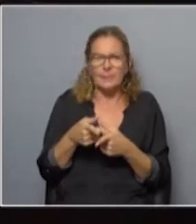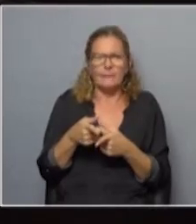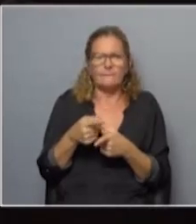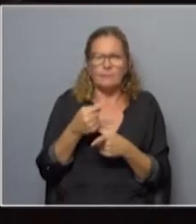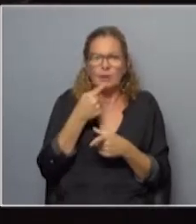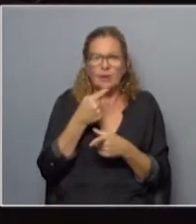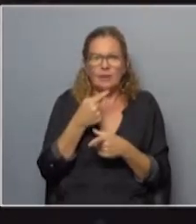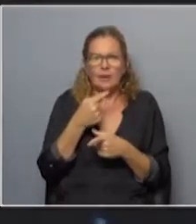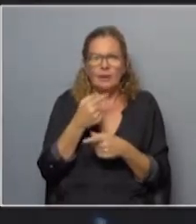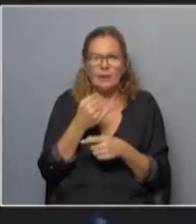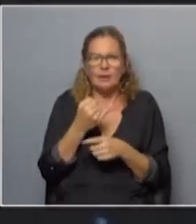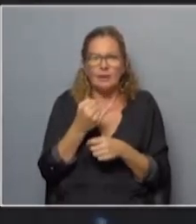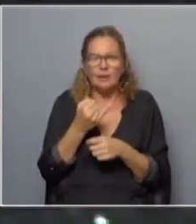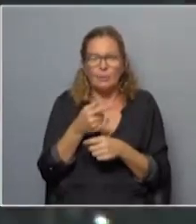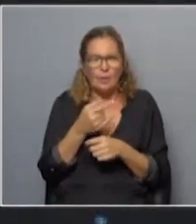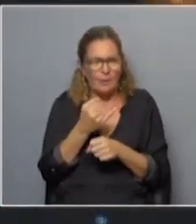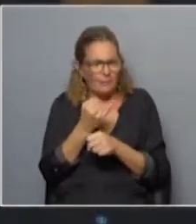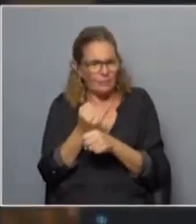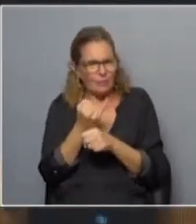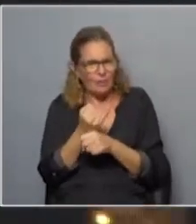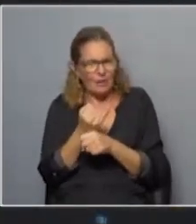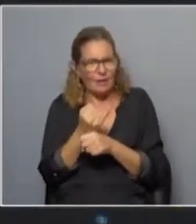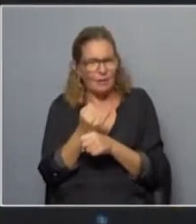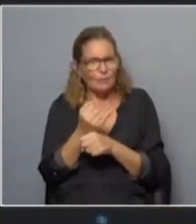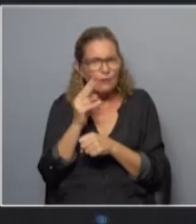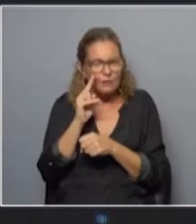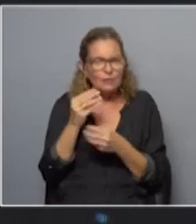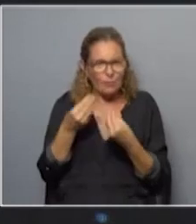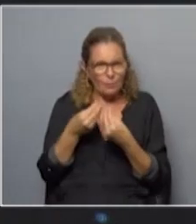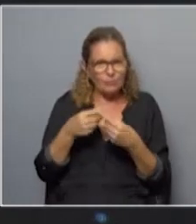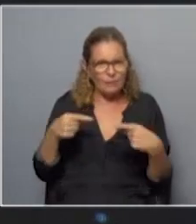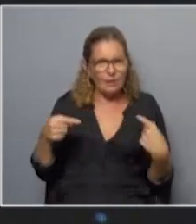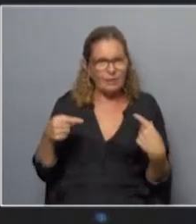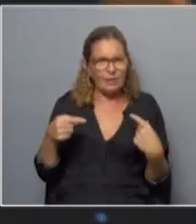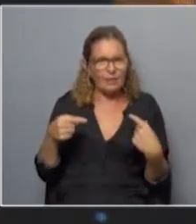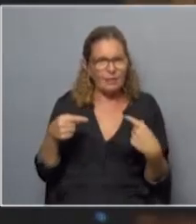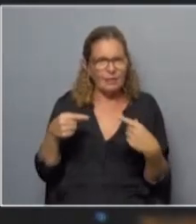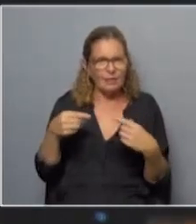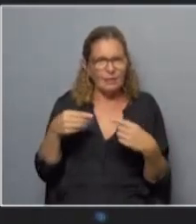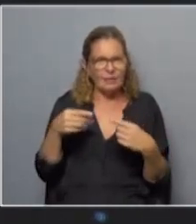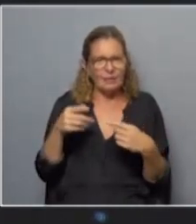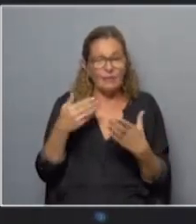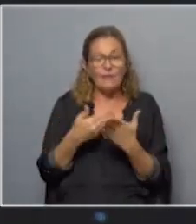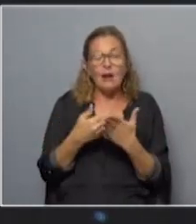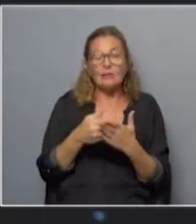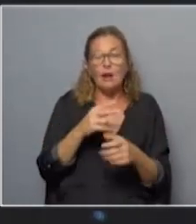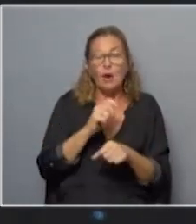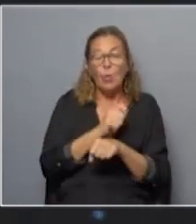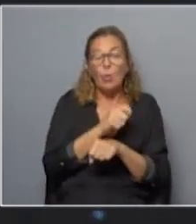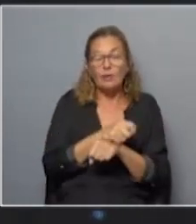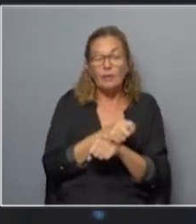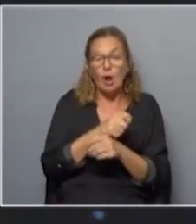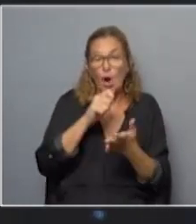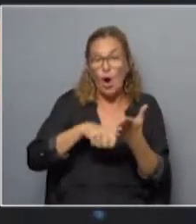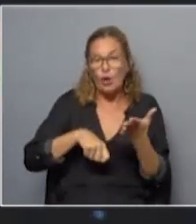inspecciones voluntarias que en realidad hemos visto que muchas de ellas son allanamientos sin orden judicial y lo que se